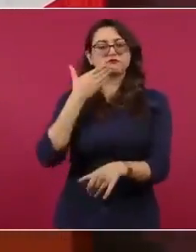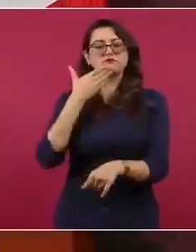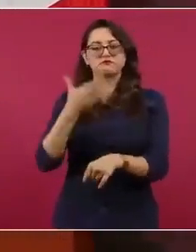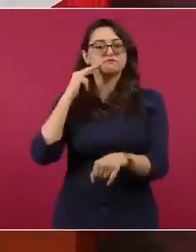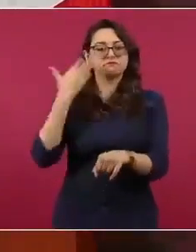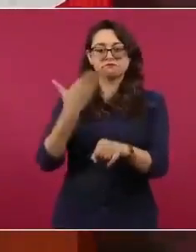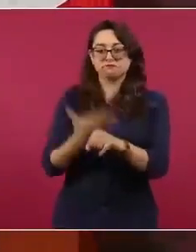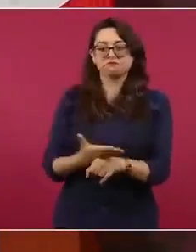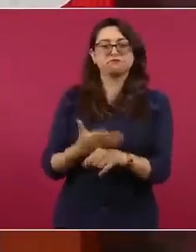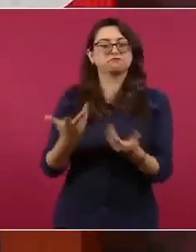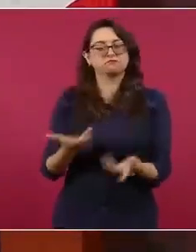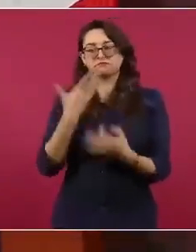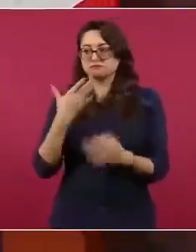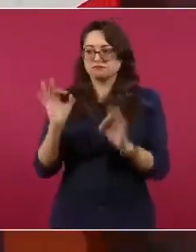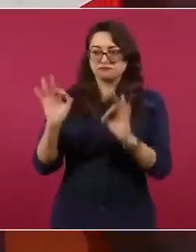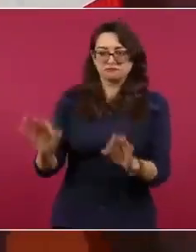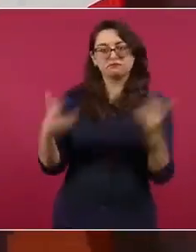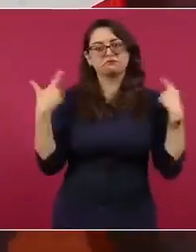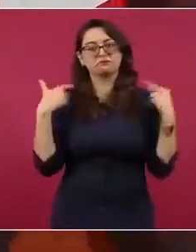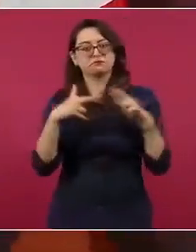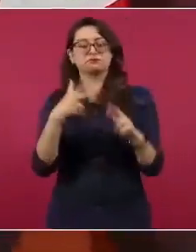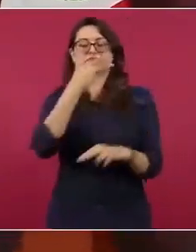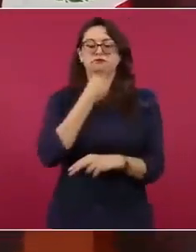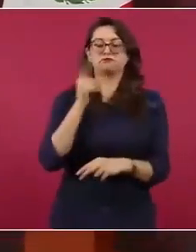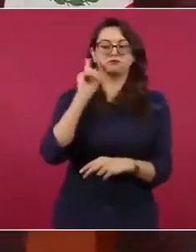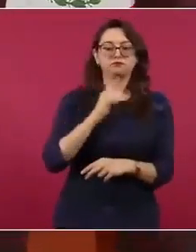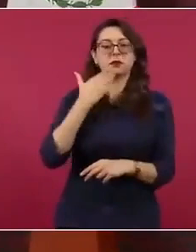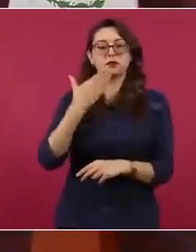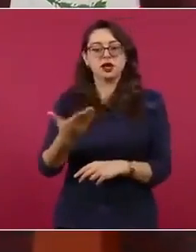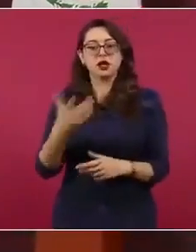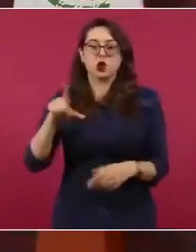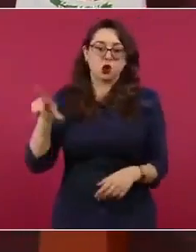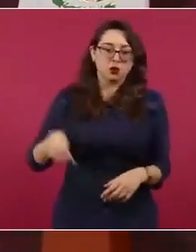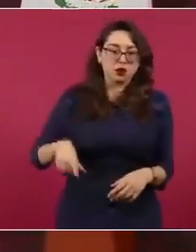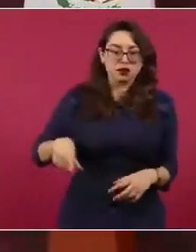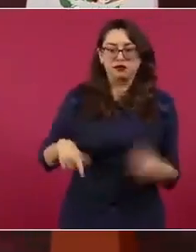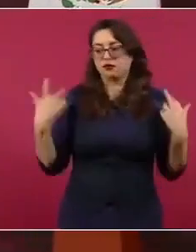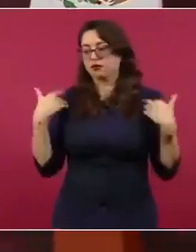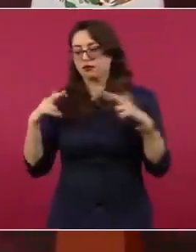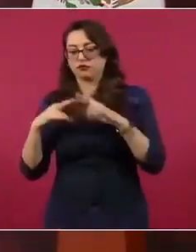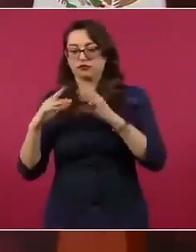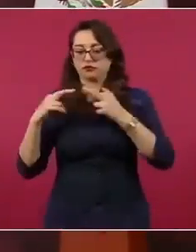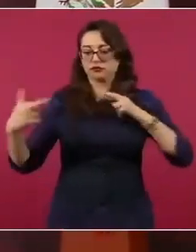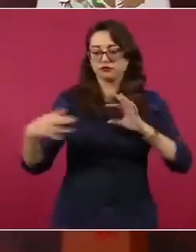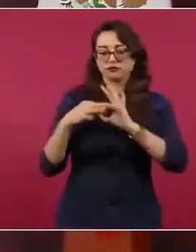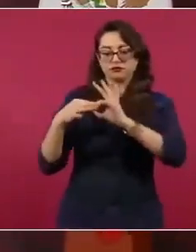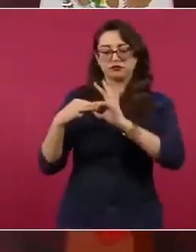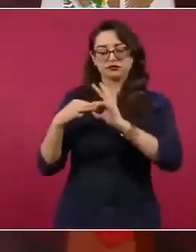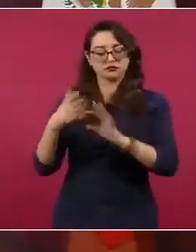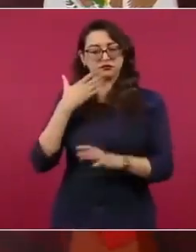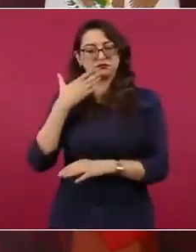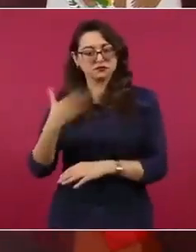responsable, maestras, maestros. Es una relación distinta completamente